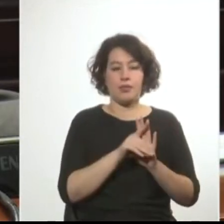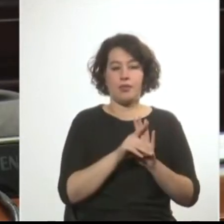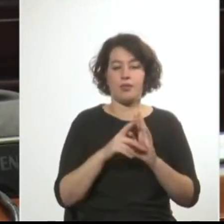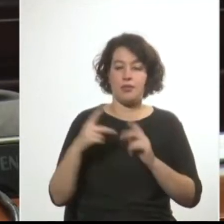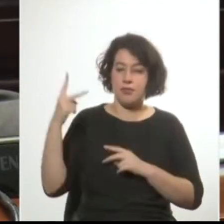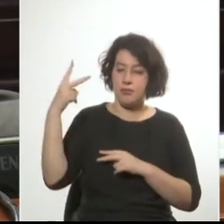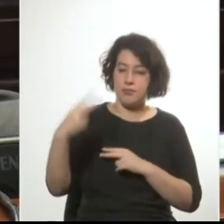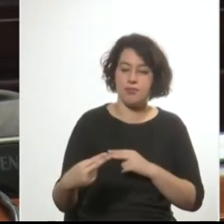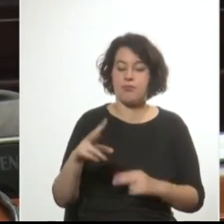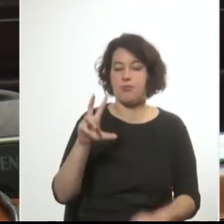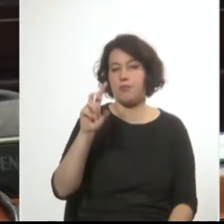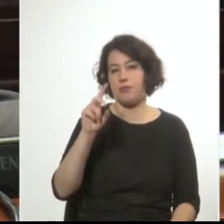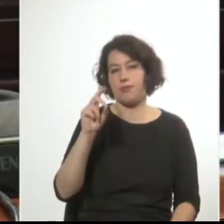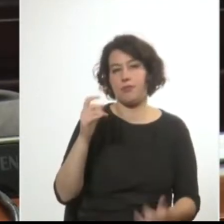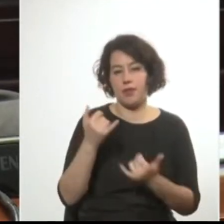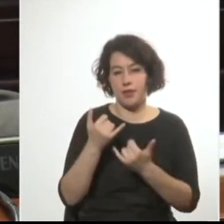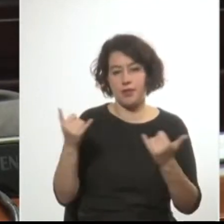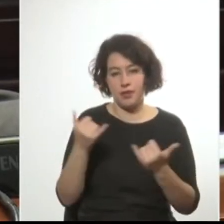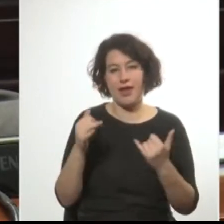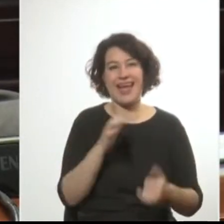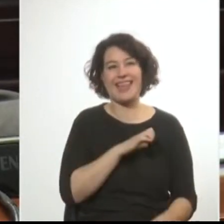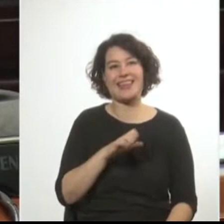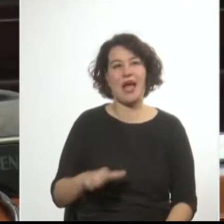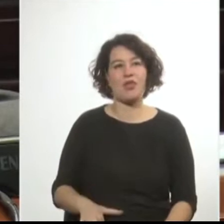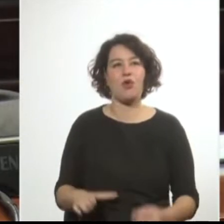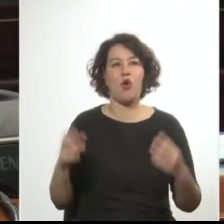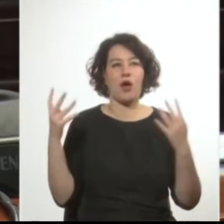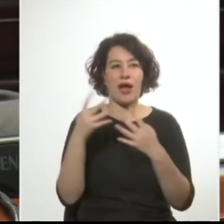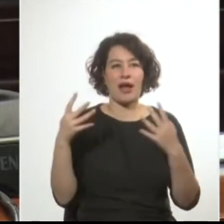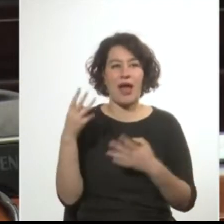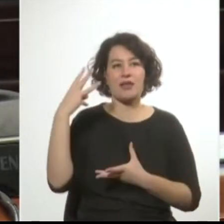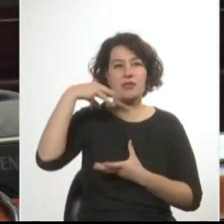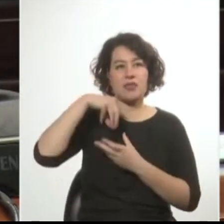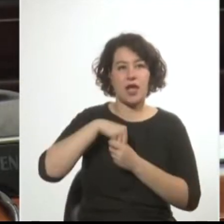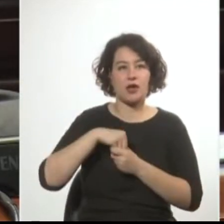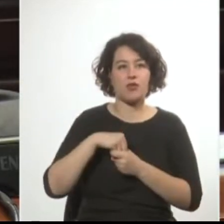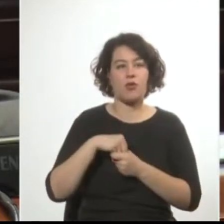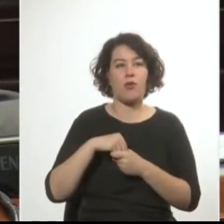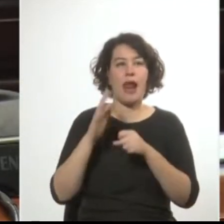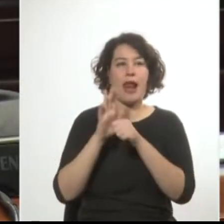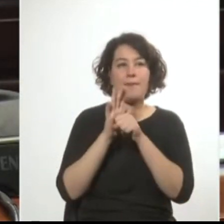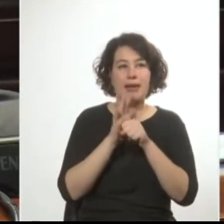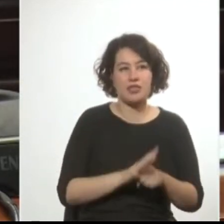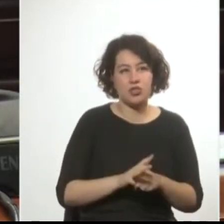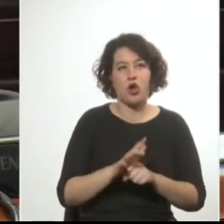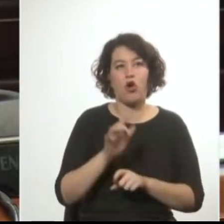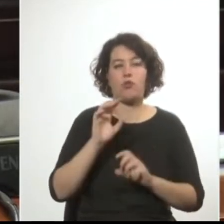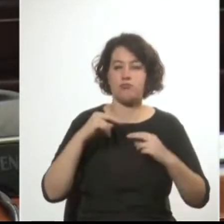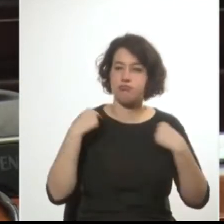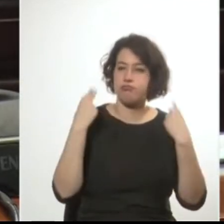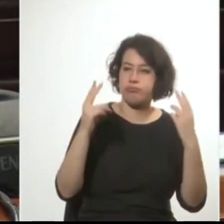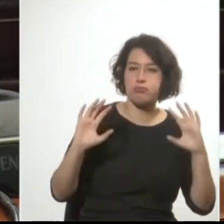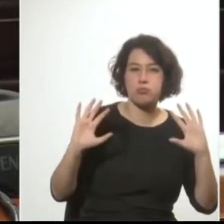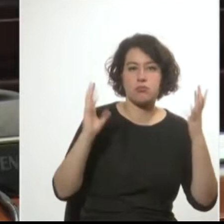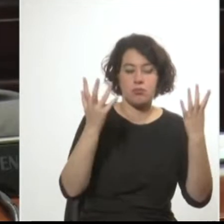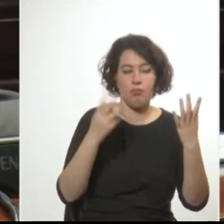30 días el estado de guerra interno para la represión de la subversión en el área afectada